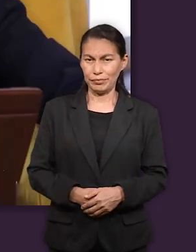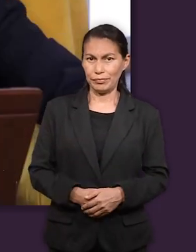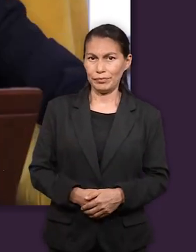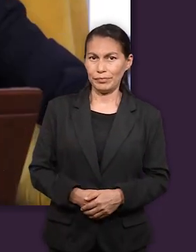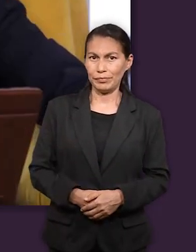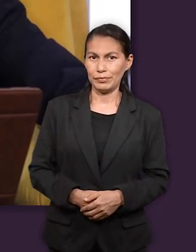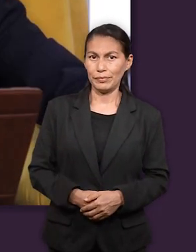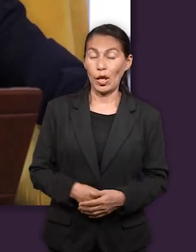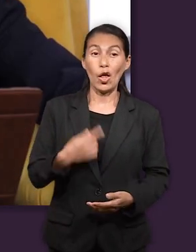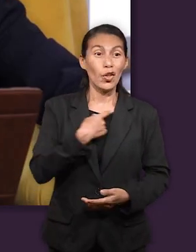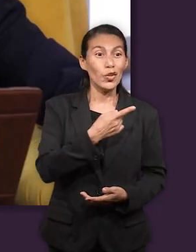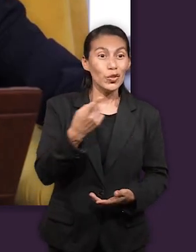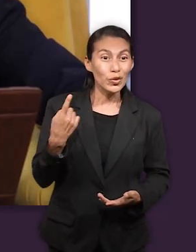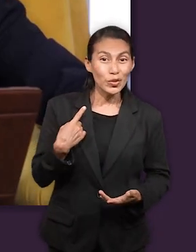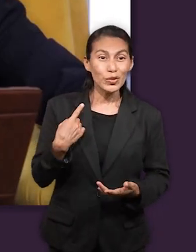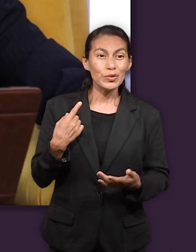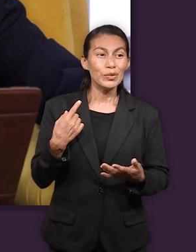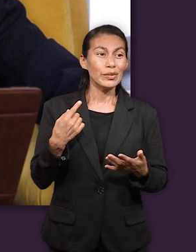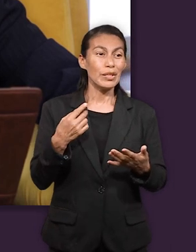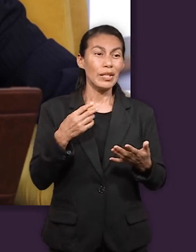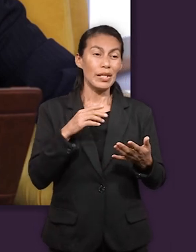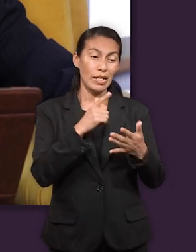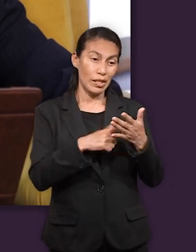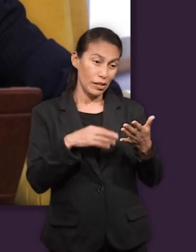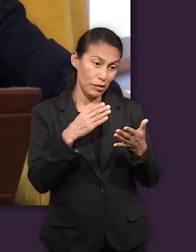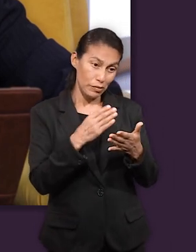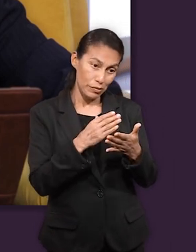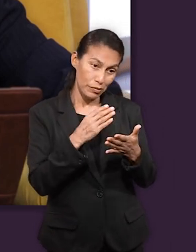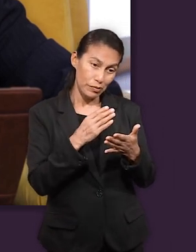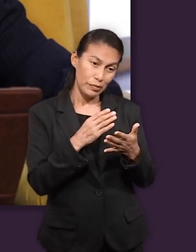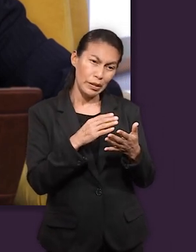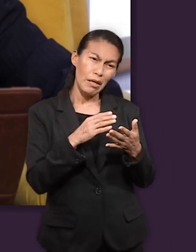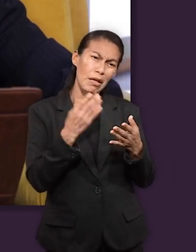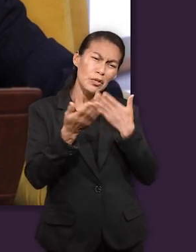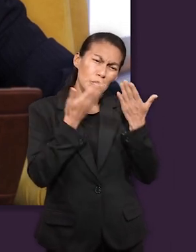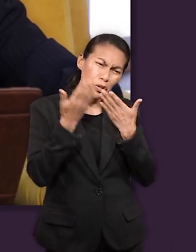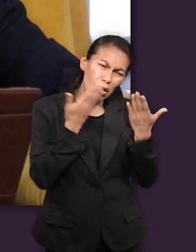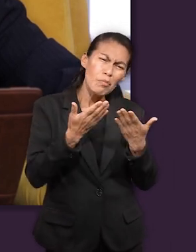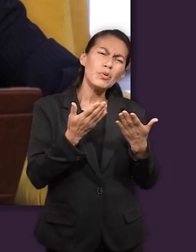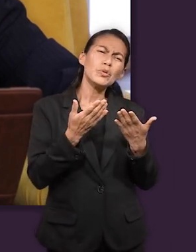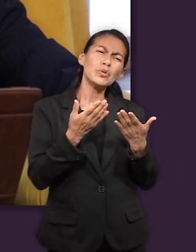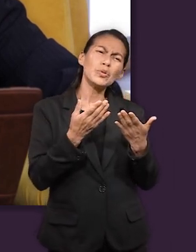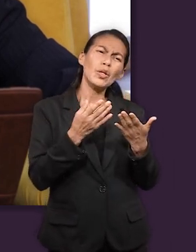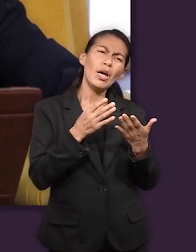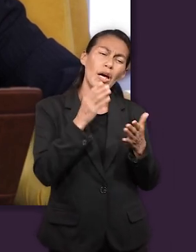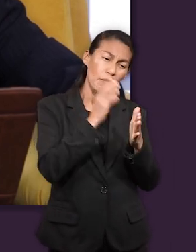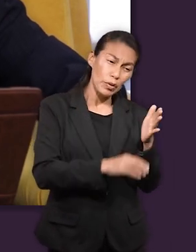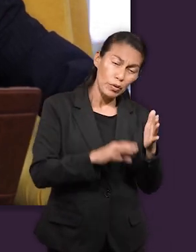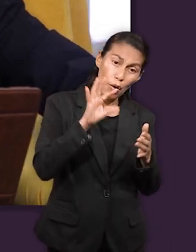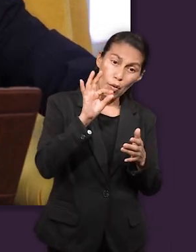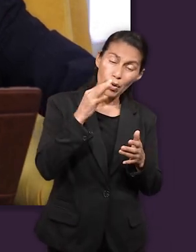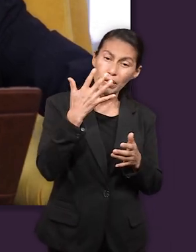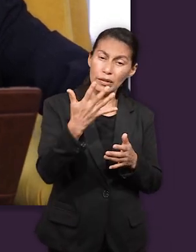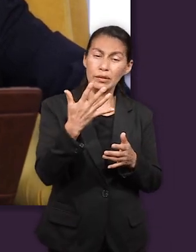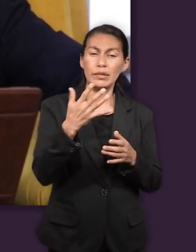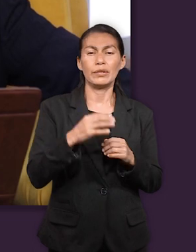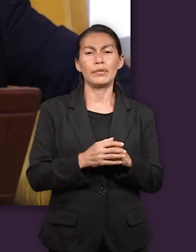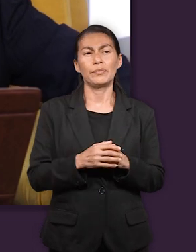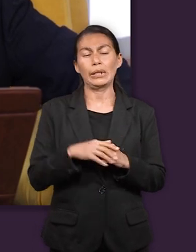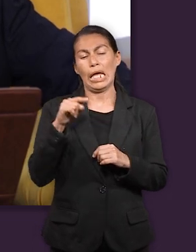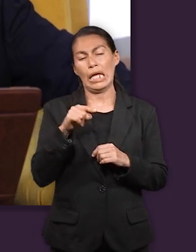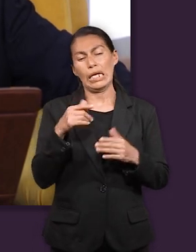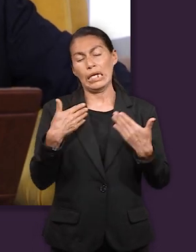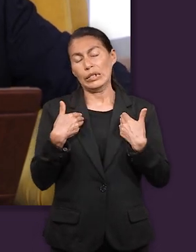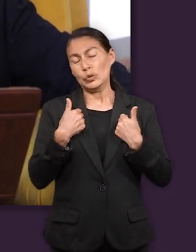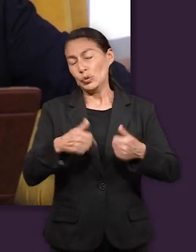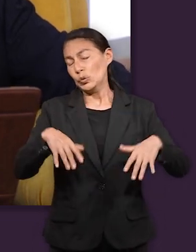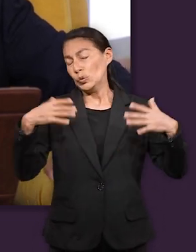cuando nosotros llegamos al capítulo 45 del libro de Génesis nosotros tenemos ahí el clímax lo que yo